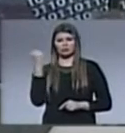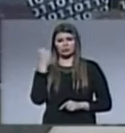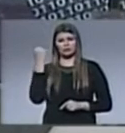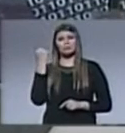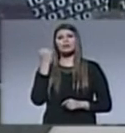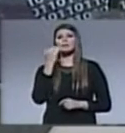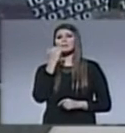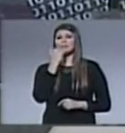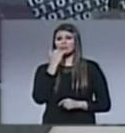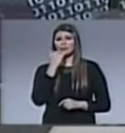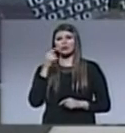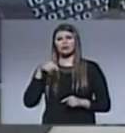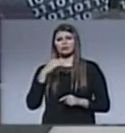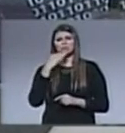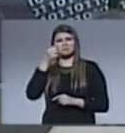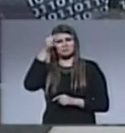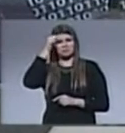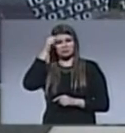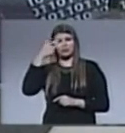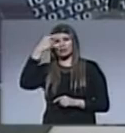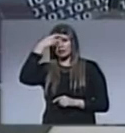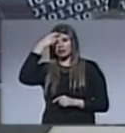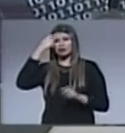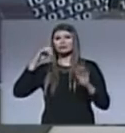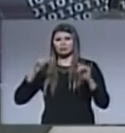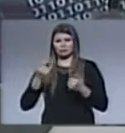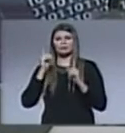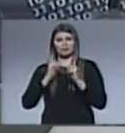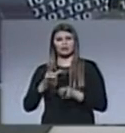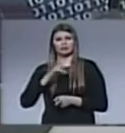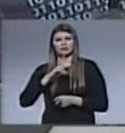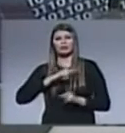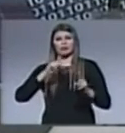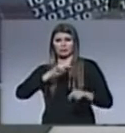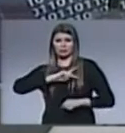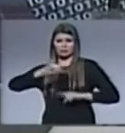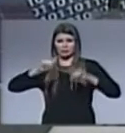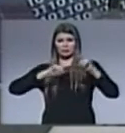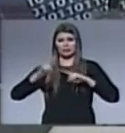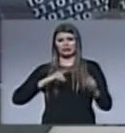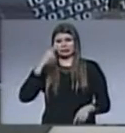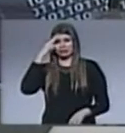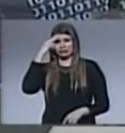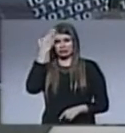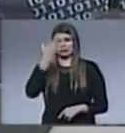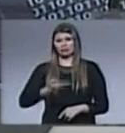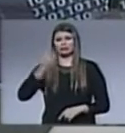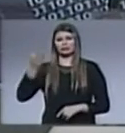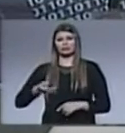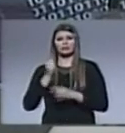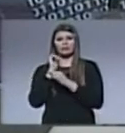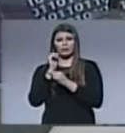En el campo protestante evangélico, hemos tenido unos cuantos líderes muy respetables y de gran impacto.